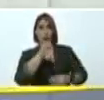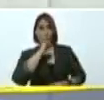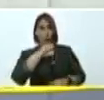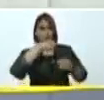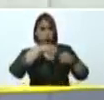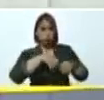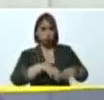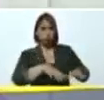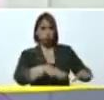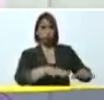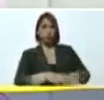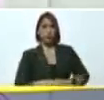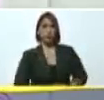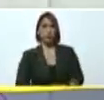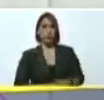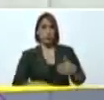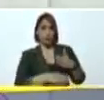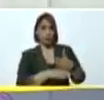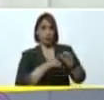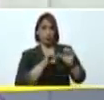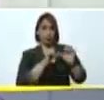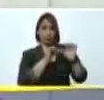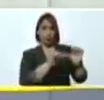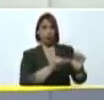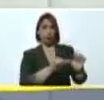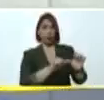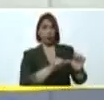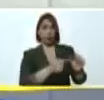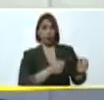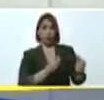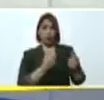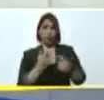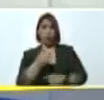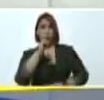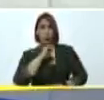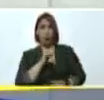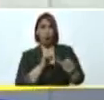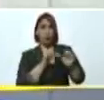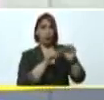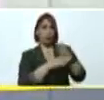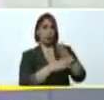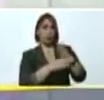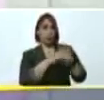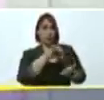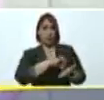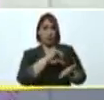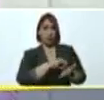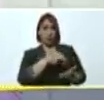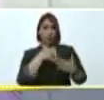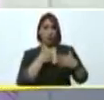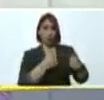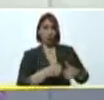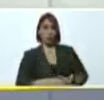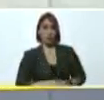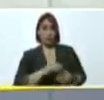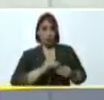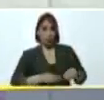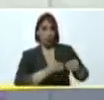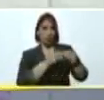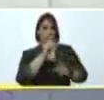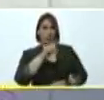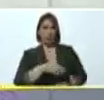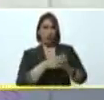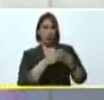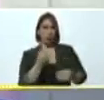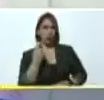el agua permanente el suministro de agua permanente a este centro de salud recuperamos también todo lo que